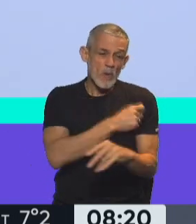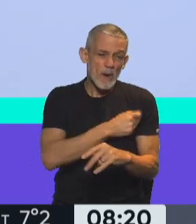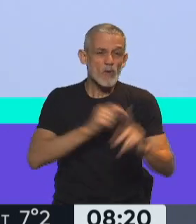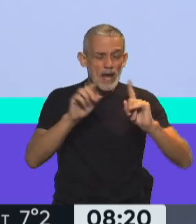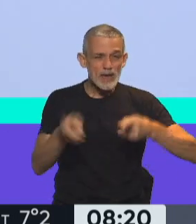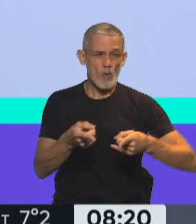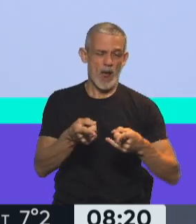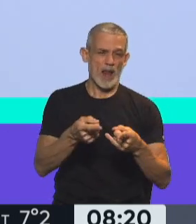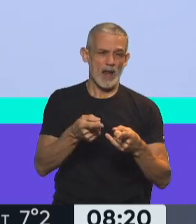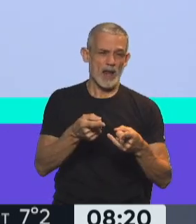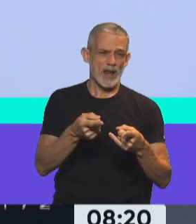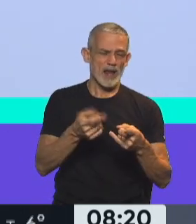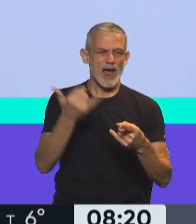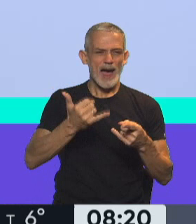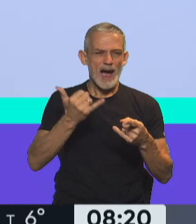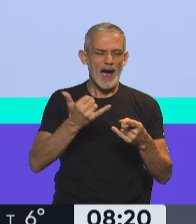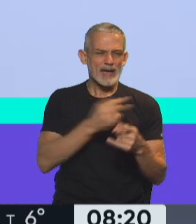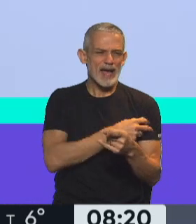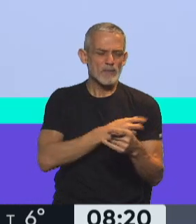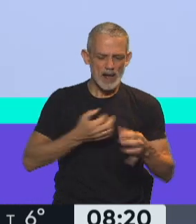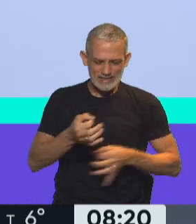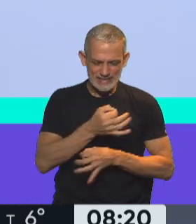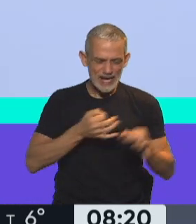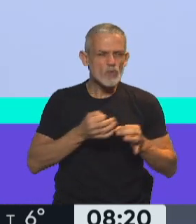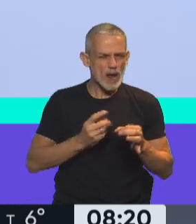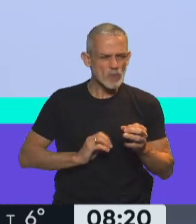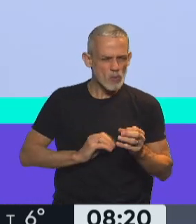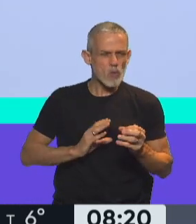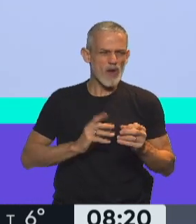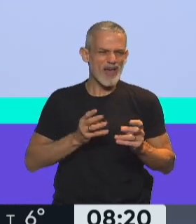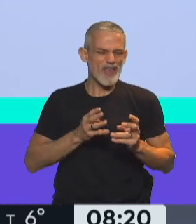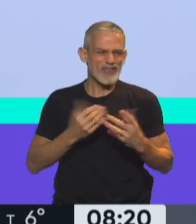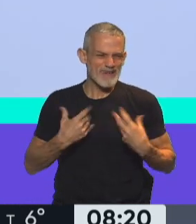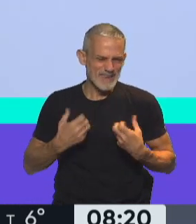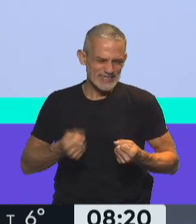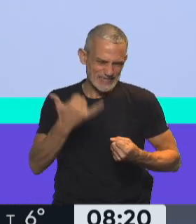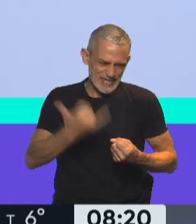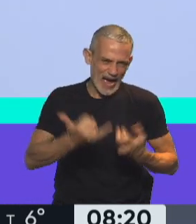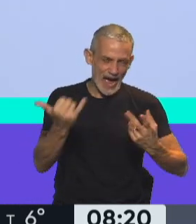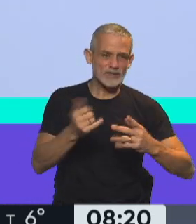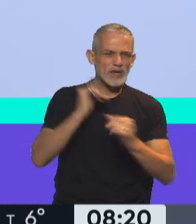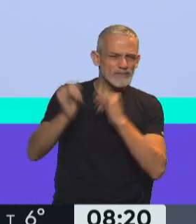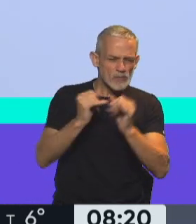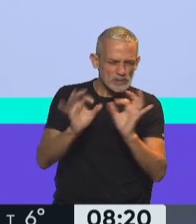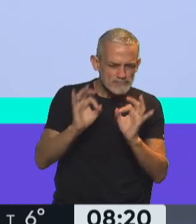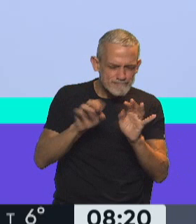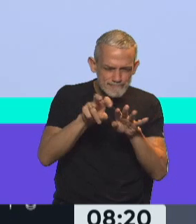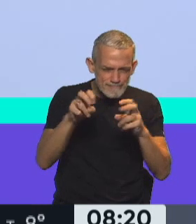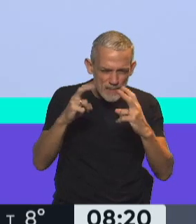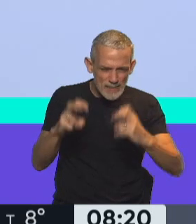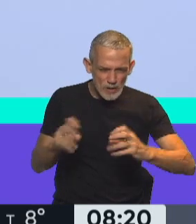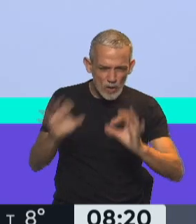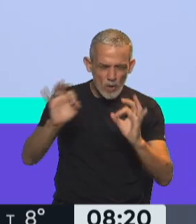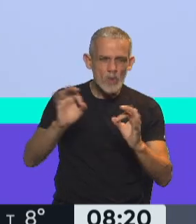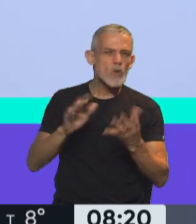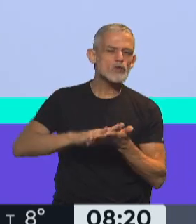que habitualmente tiene un componente de inmunidad celular acompañante, así que cuando terminemos la información de la